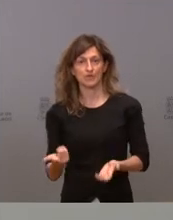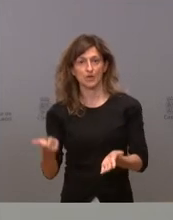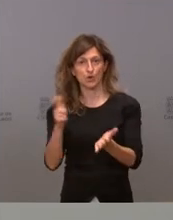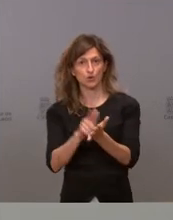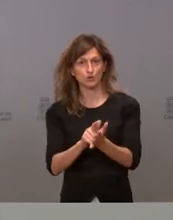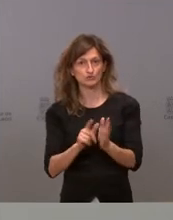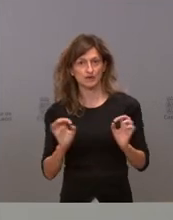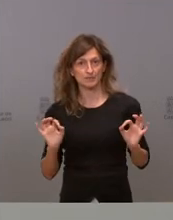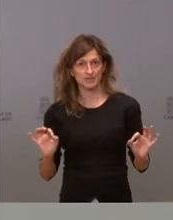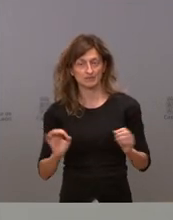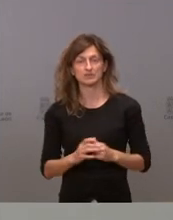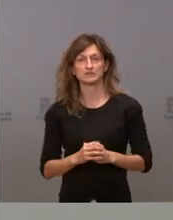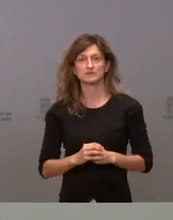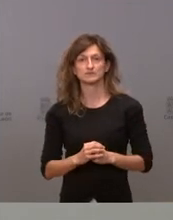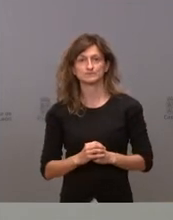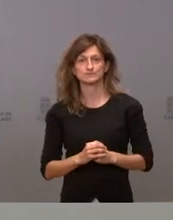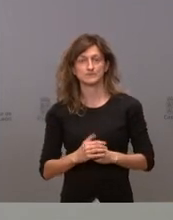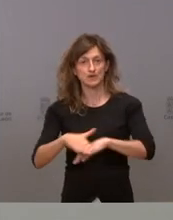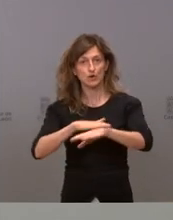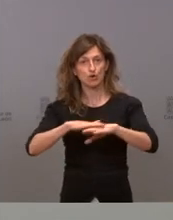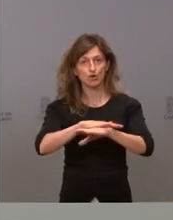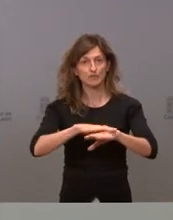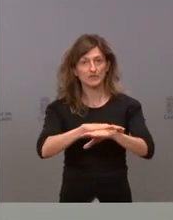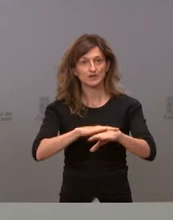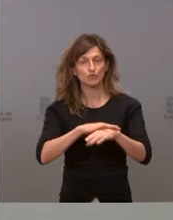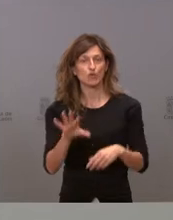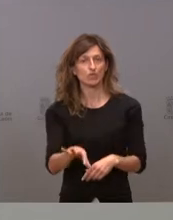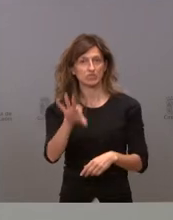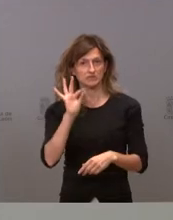nuevamente el gobierno ha decidido